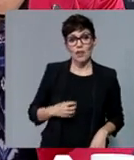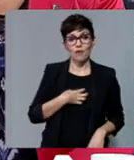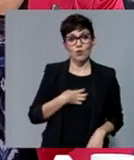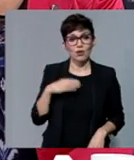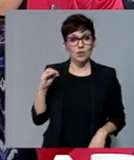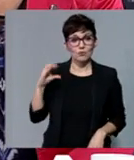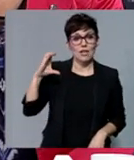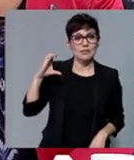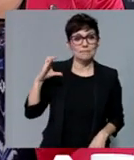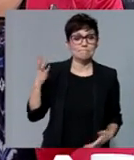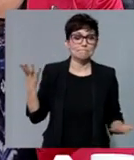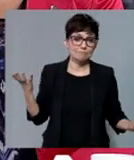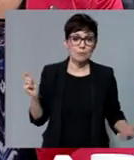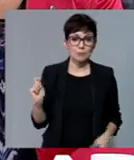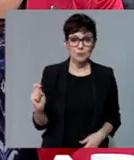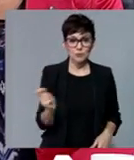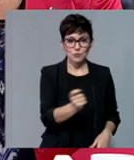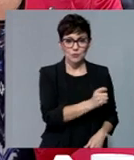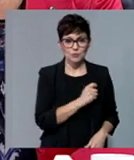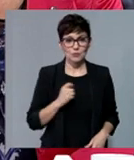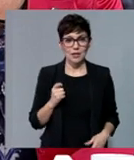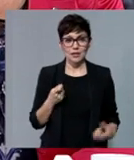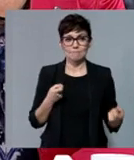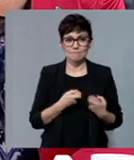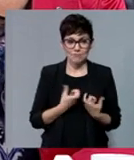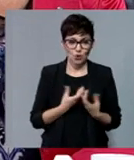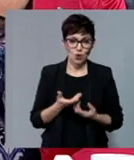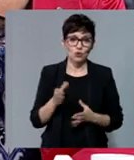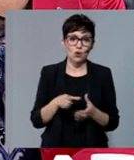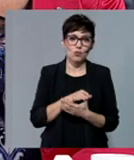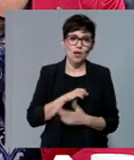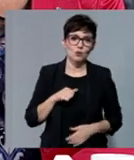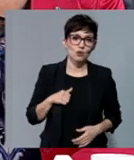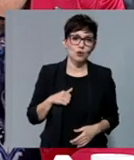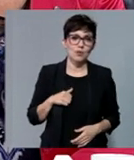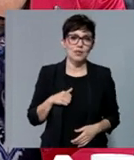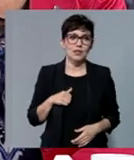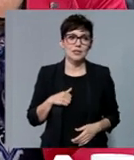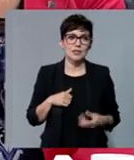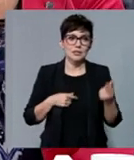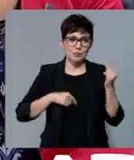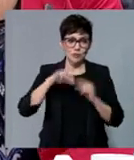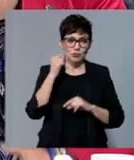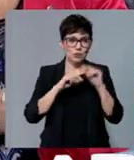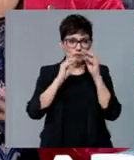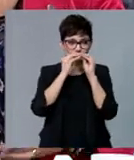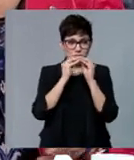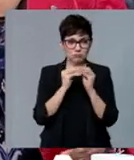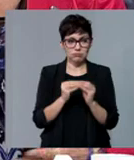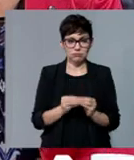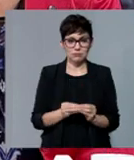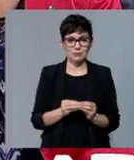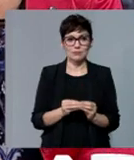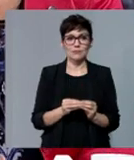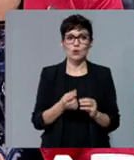como funcionarios pues hay que poner ese dinero con la comunidad autónoma y estamos terminando de cerrarlo. Nos